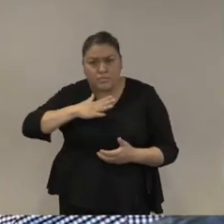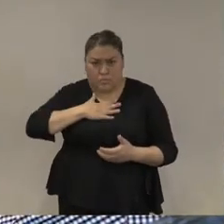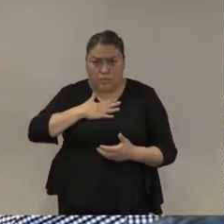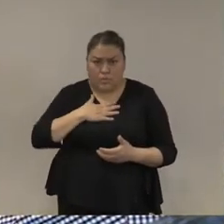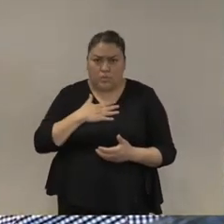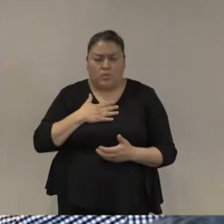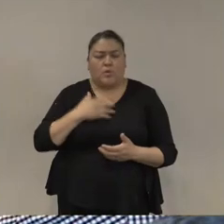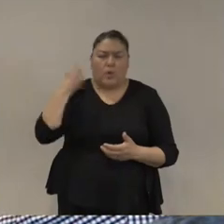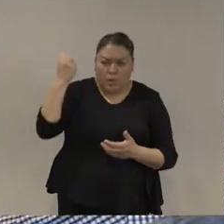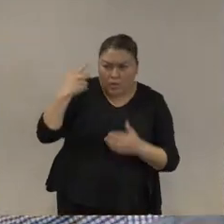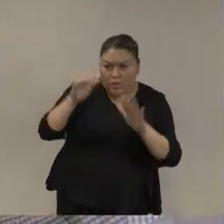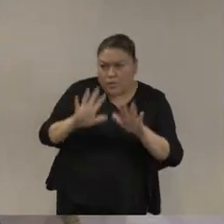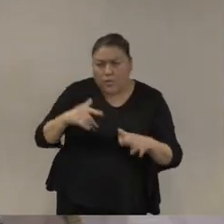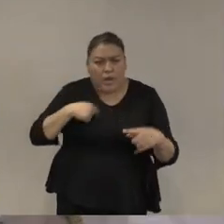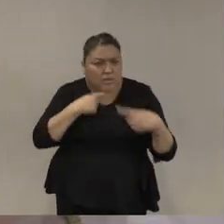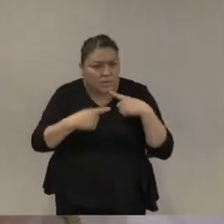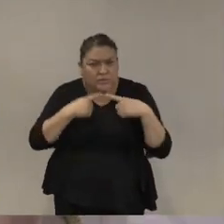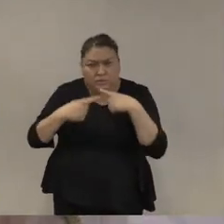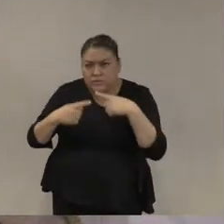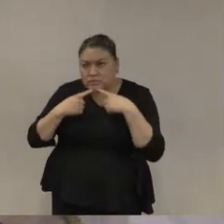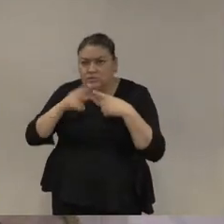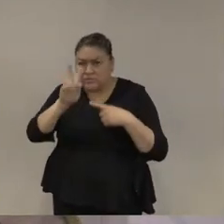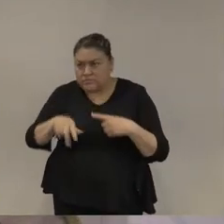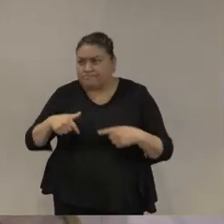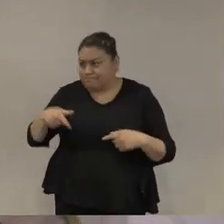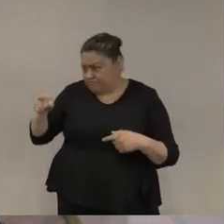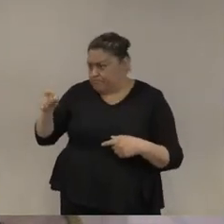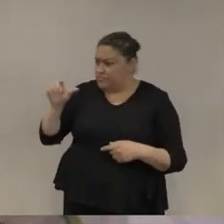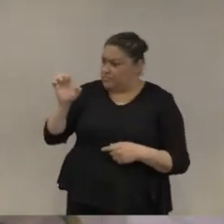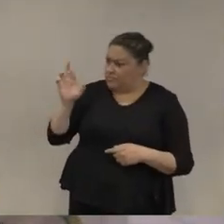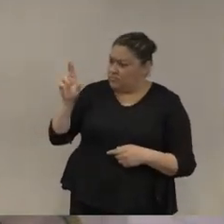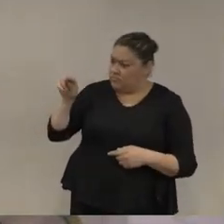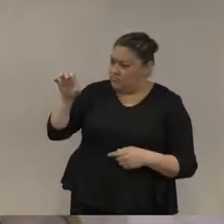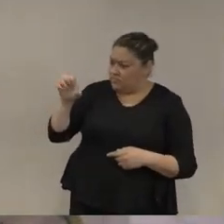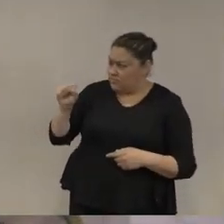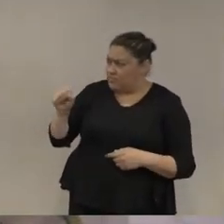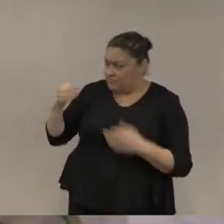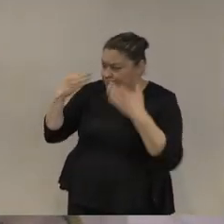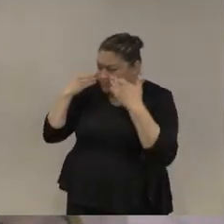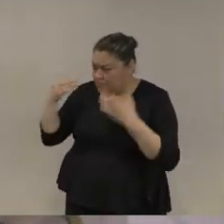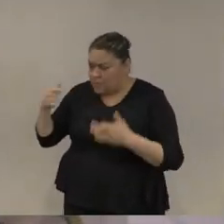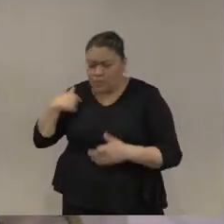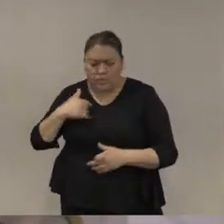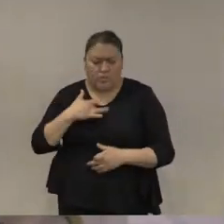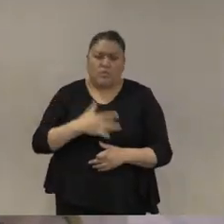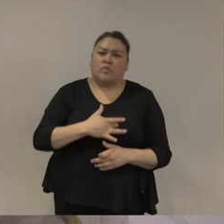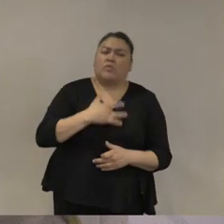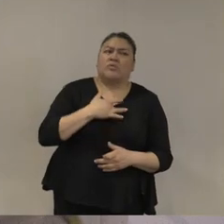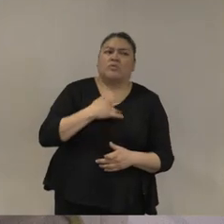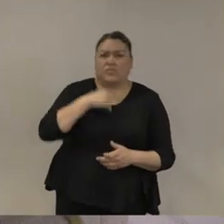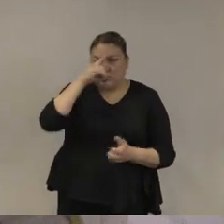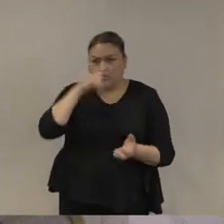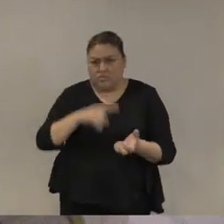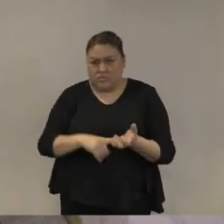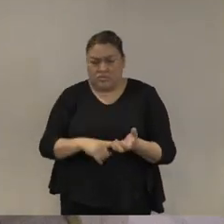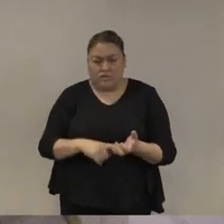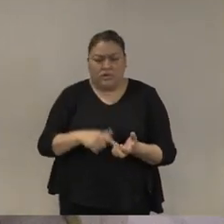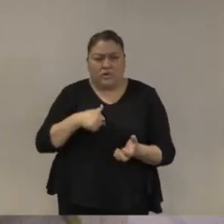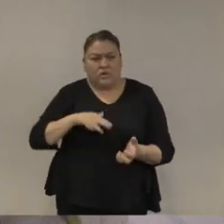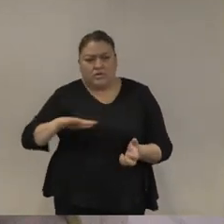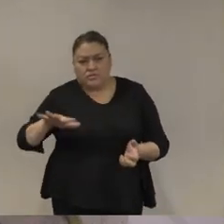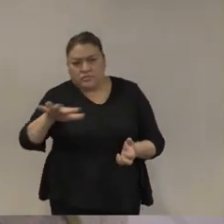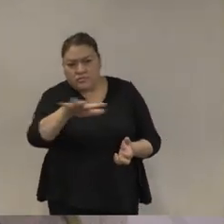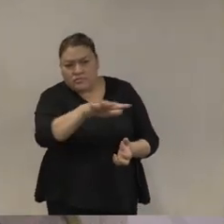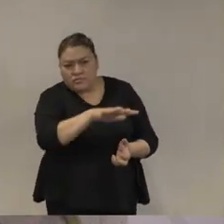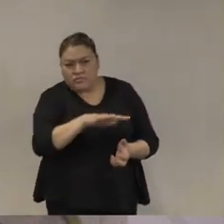participado me da la impresión y está aquí Ernesto que sabe mejor que yo de esto pero me da la impresión de que si el escenario que yo